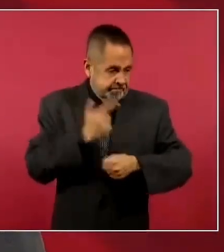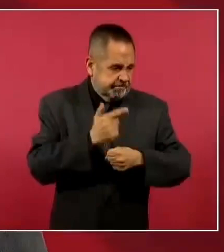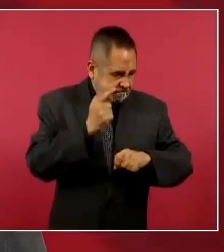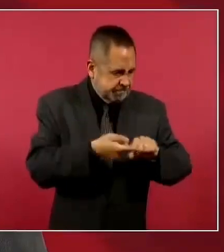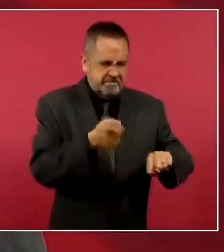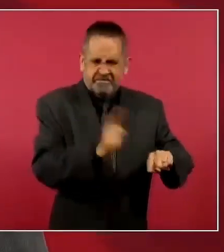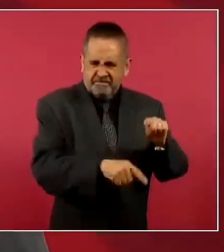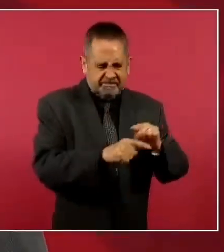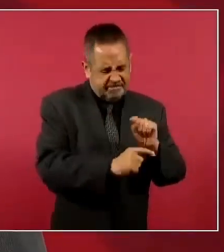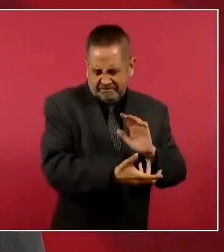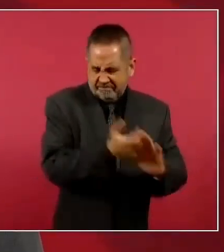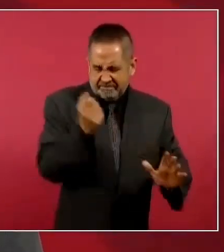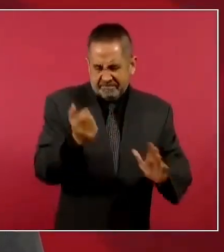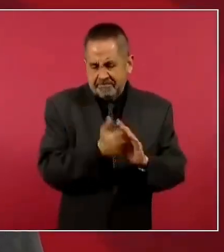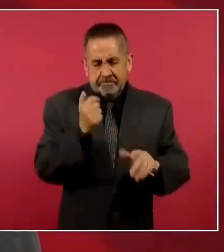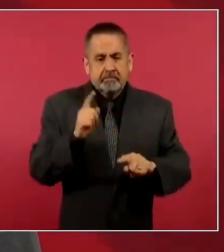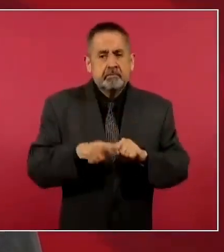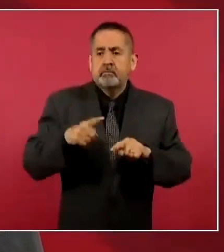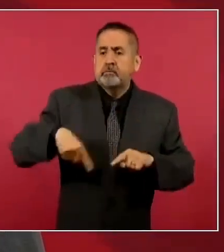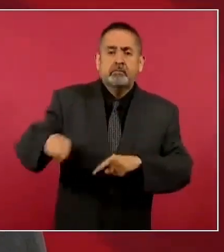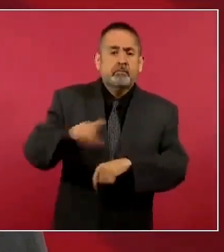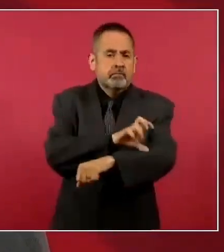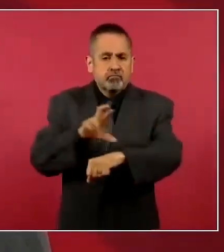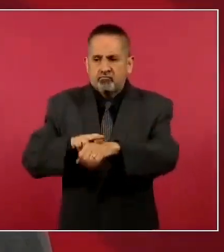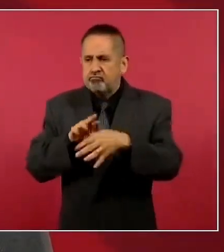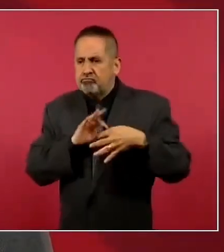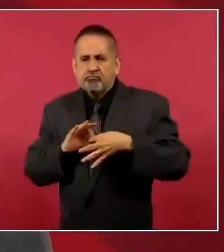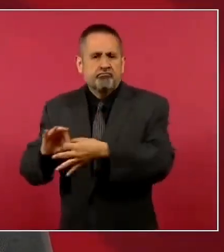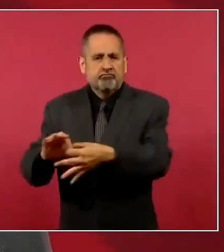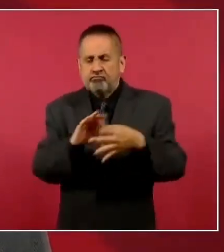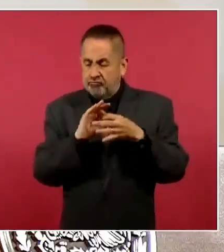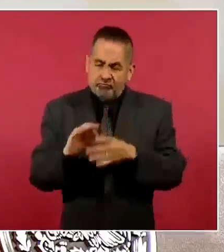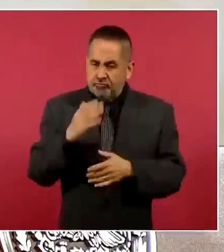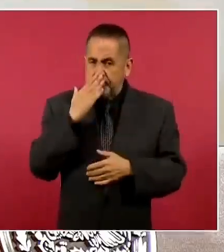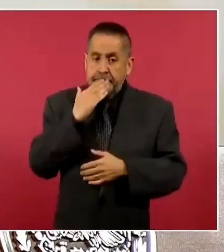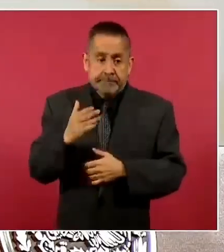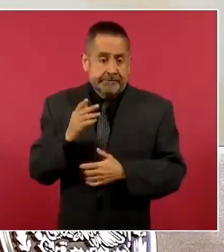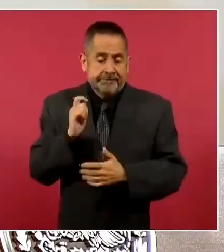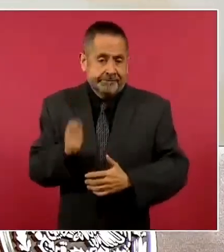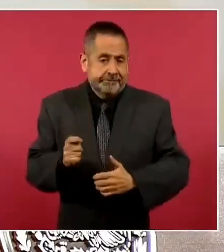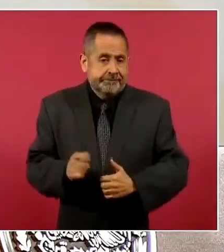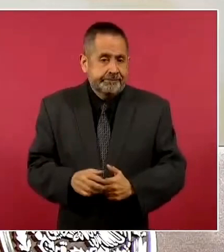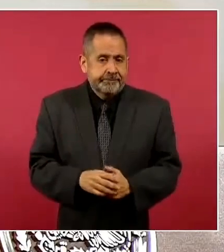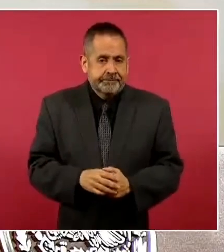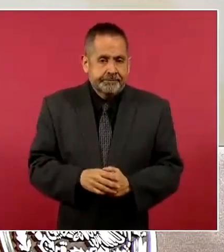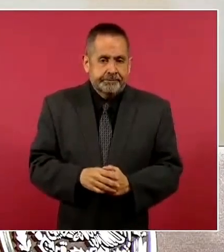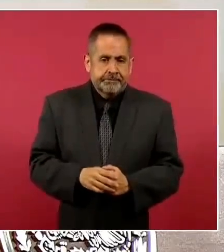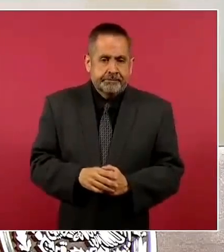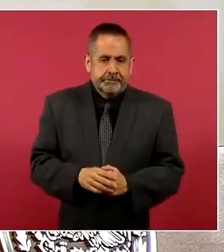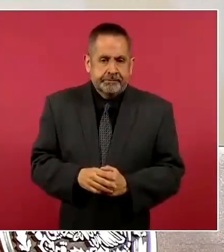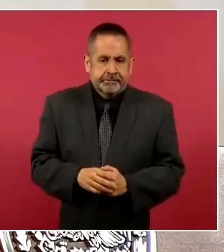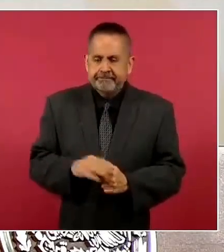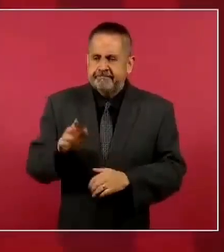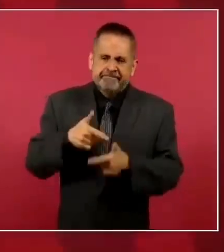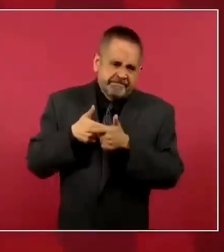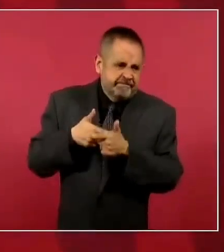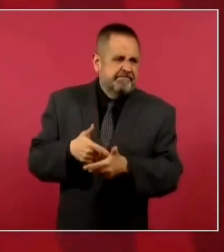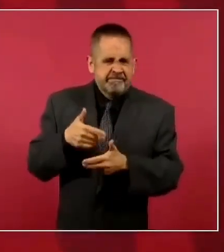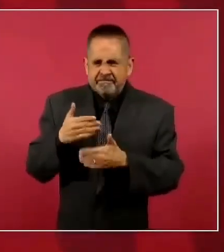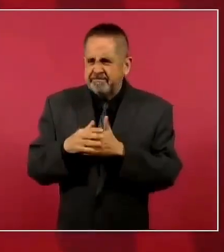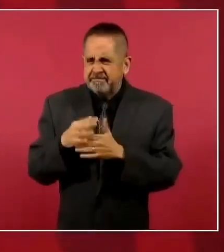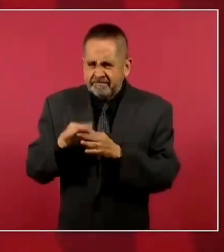coordinación, perseverancia,